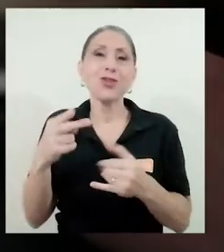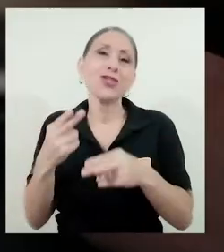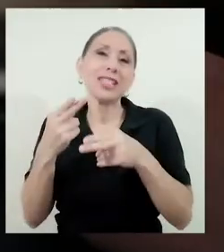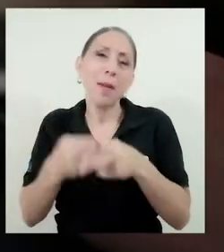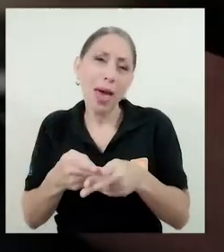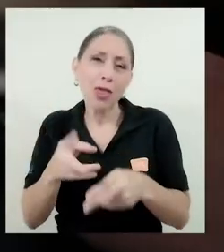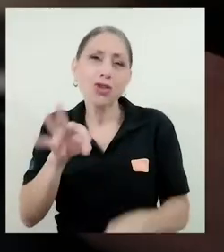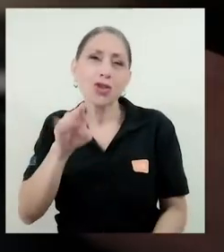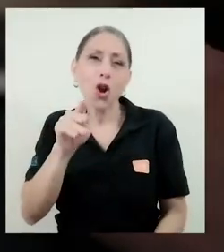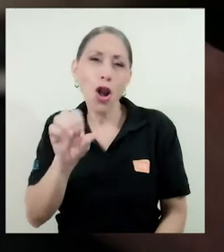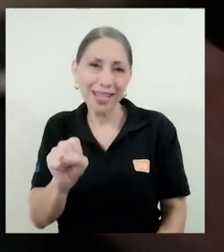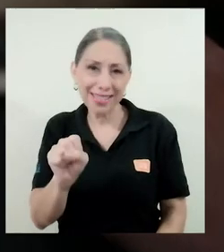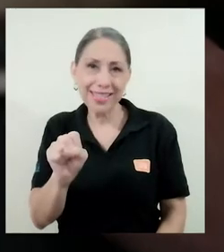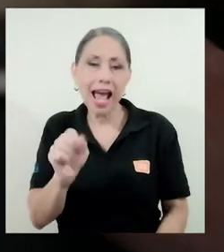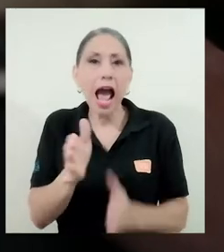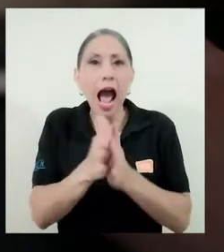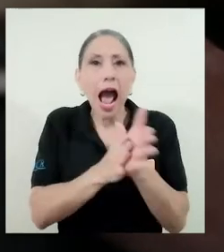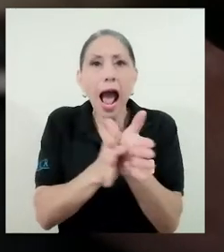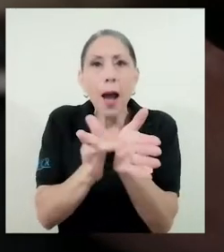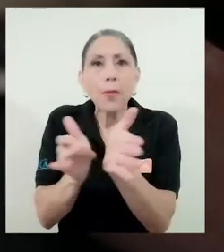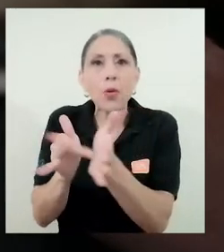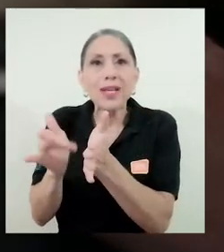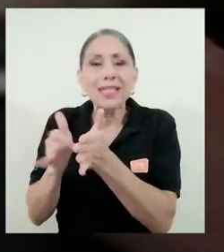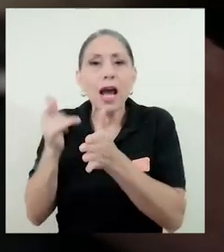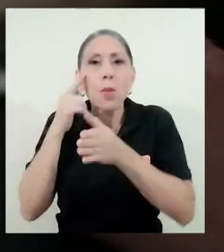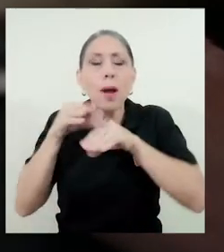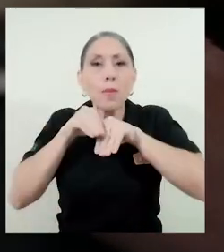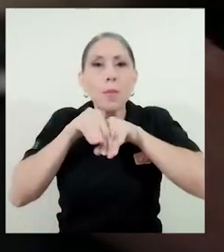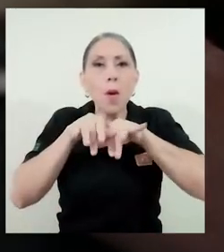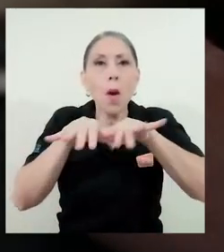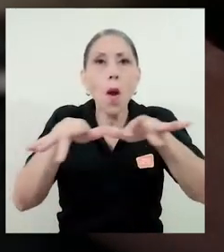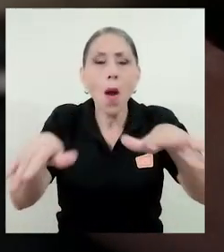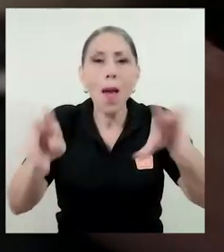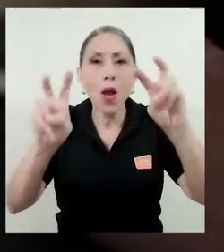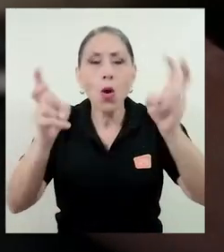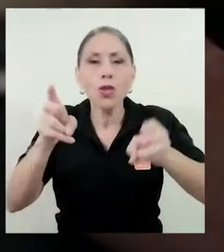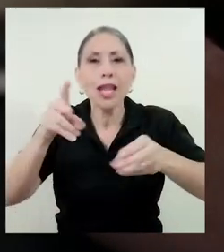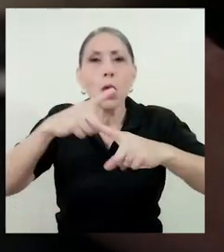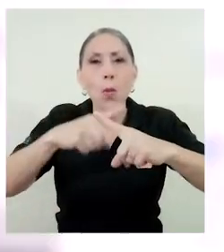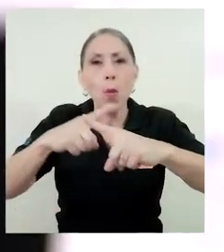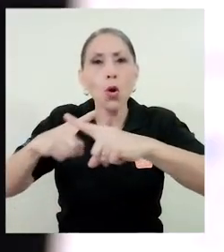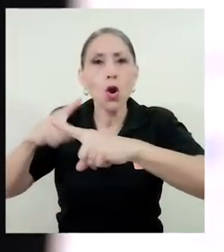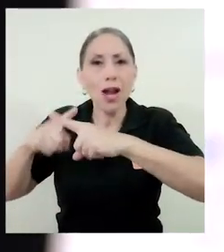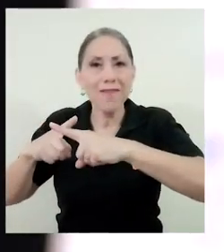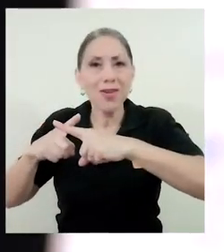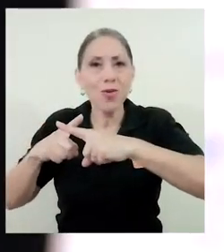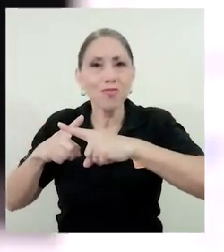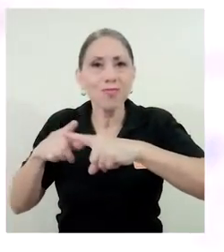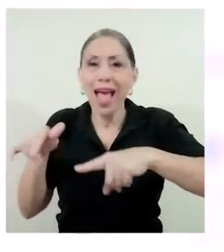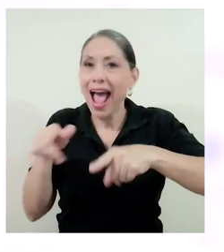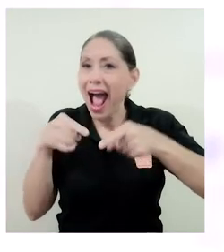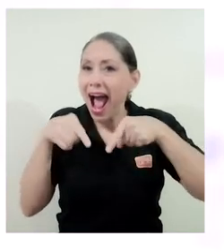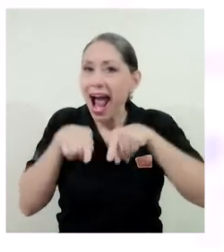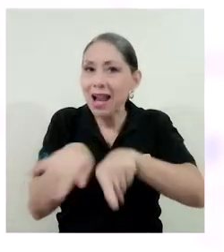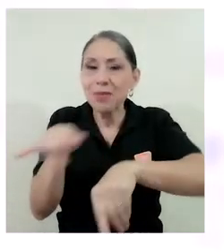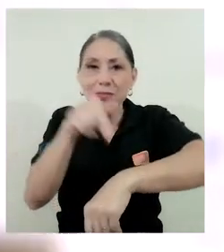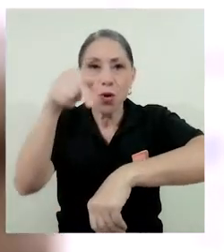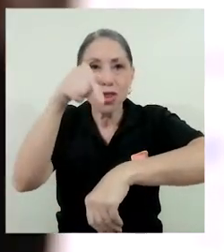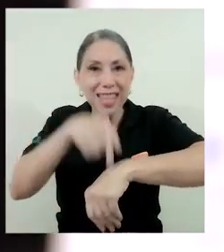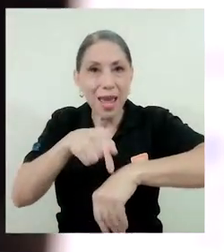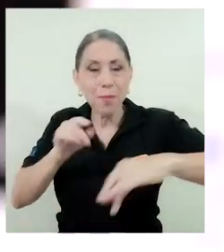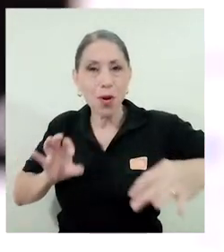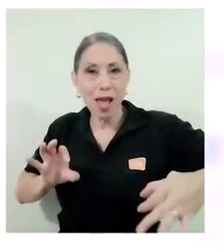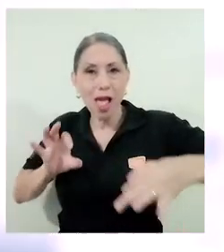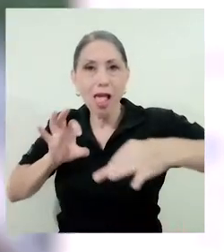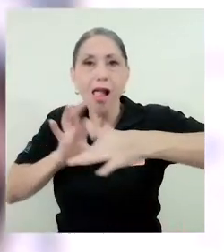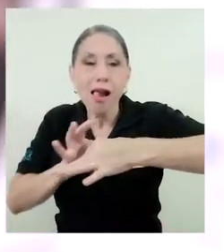vez los llamados troles aprovecharon para difundir contenido pornográfico al mismo tiempo que se estaba compartiendo